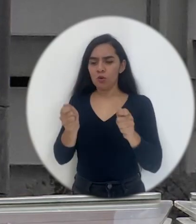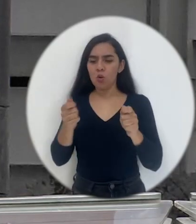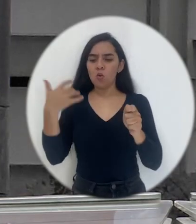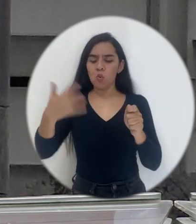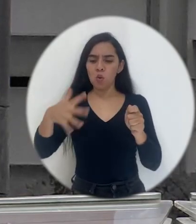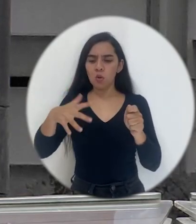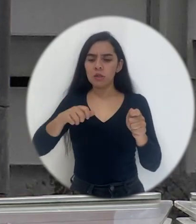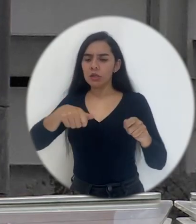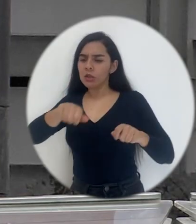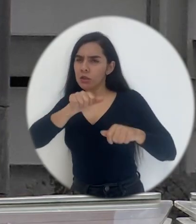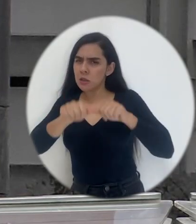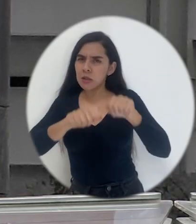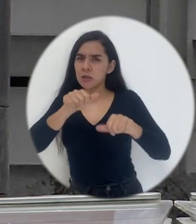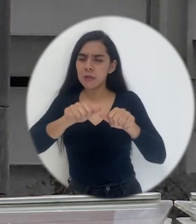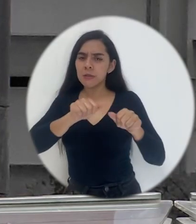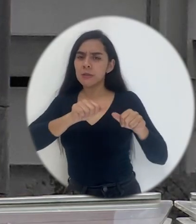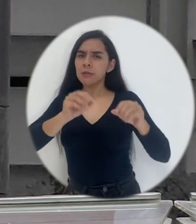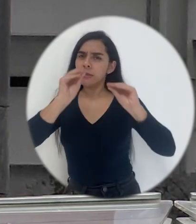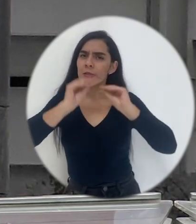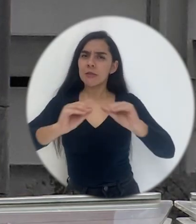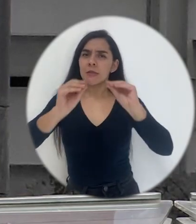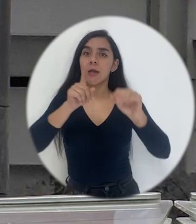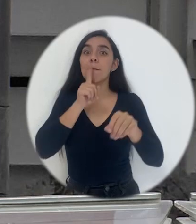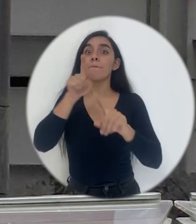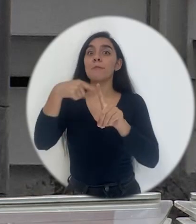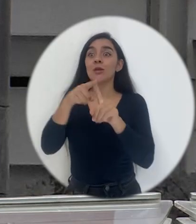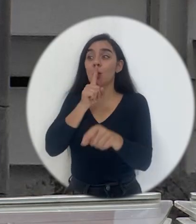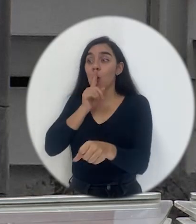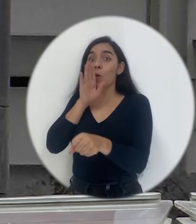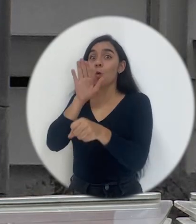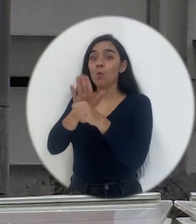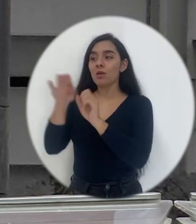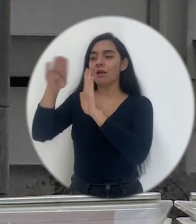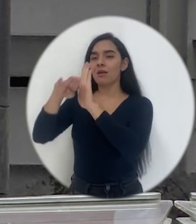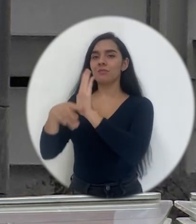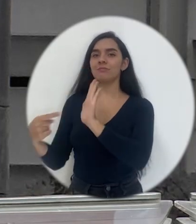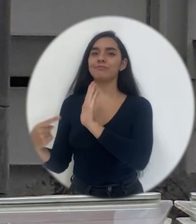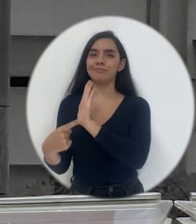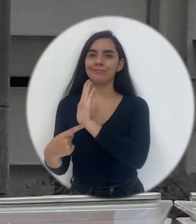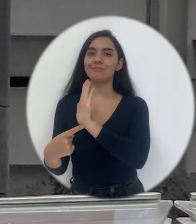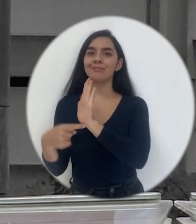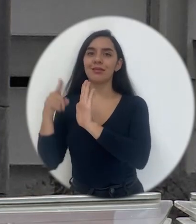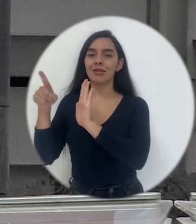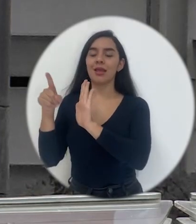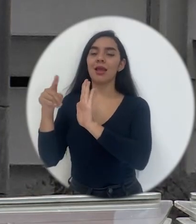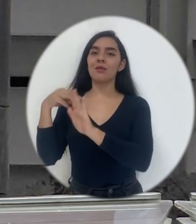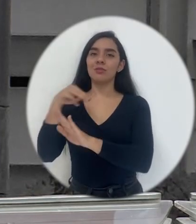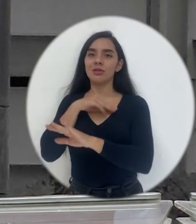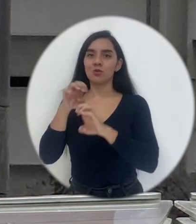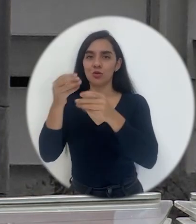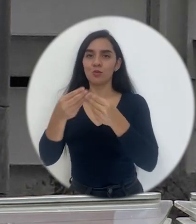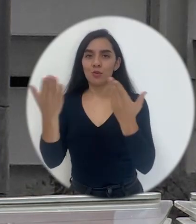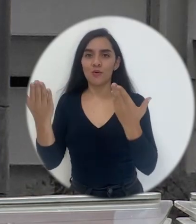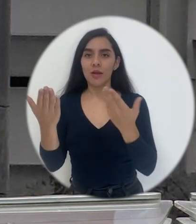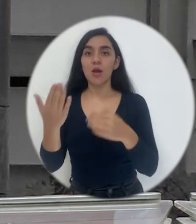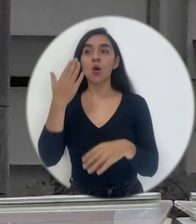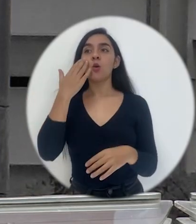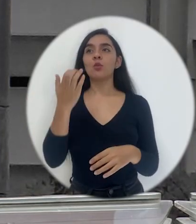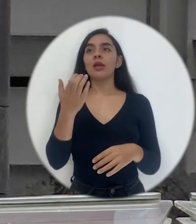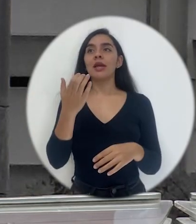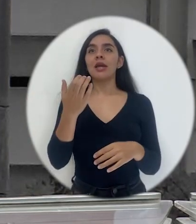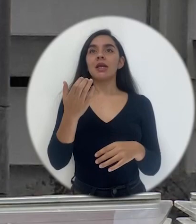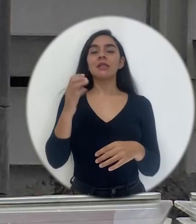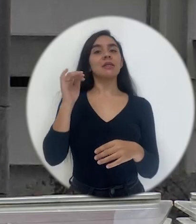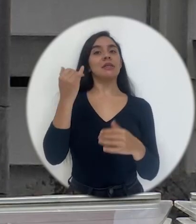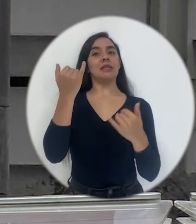curricular y cumplir con las directrices ahí establecidas, ¿verdad? El reto de que ya